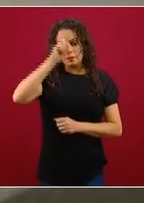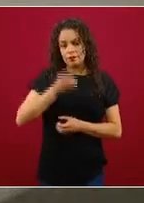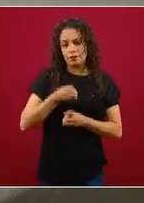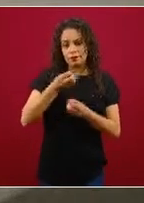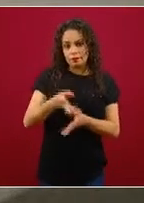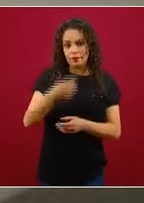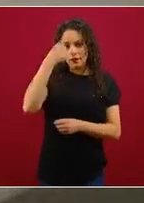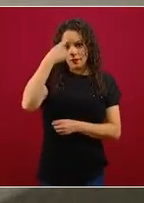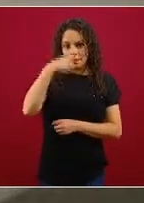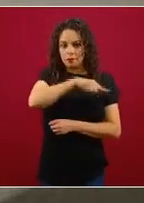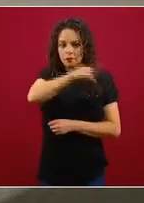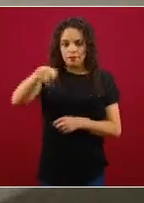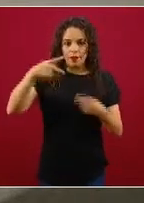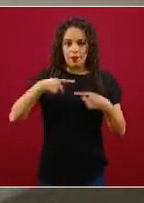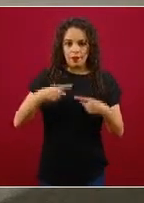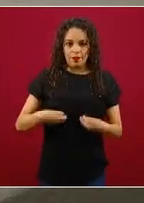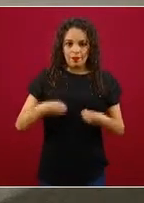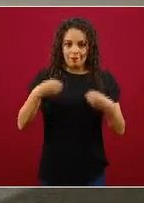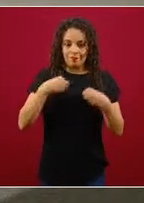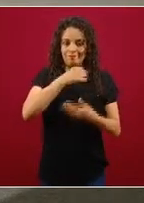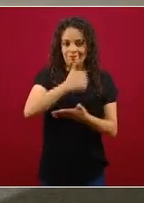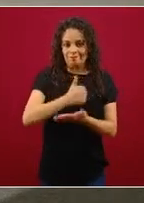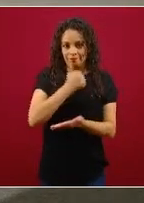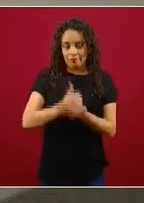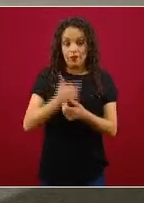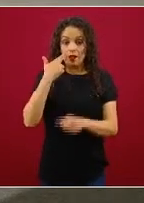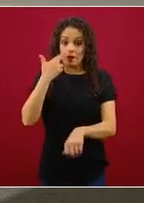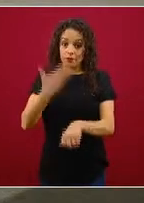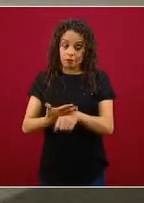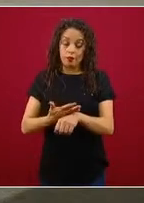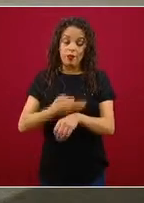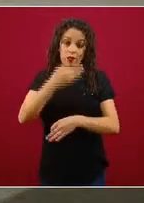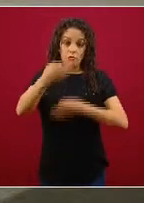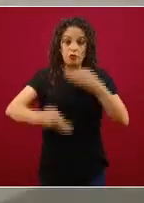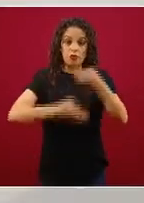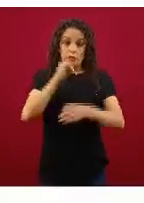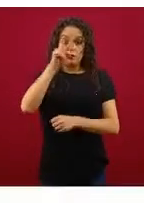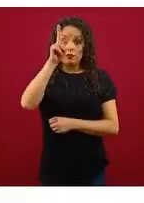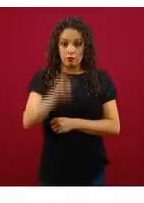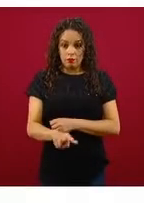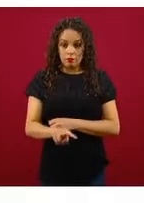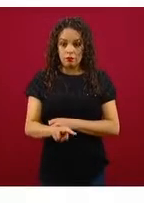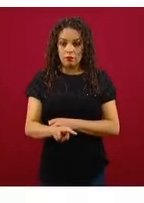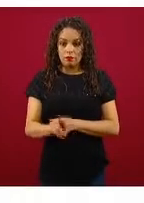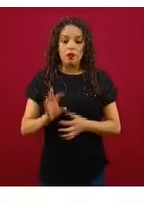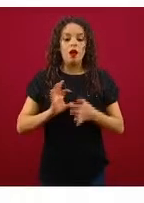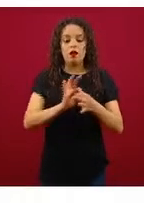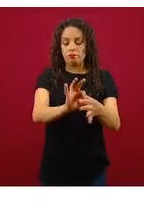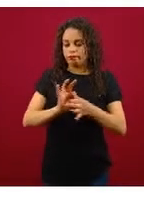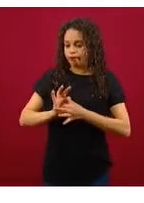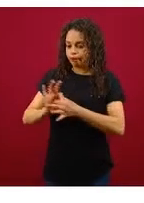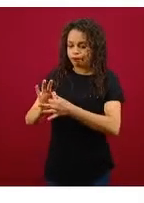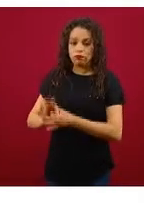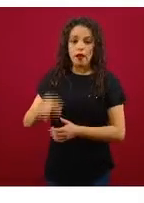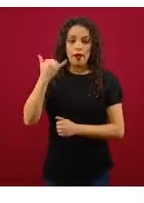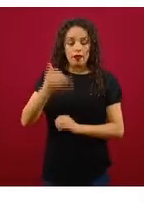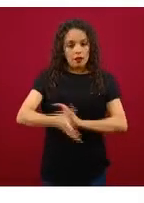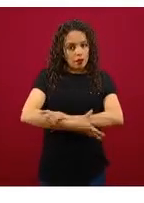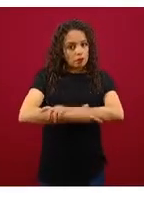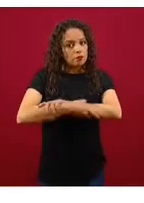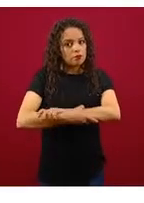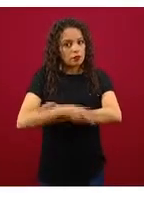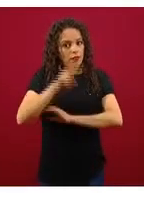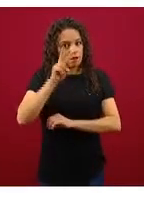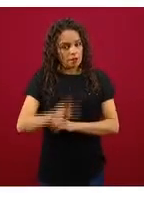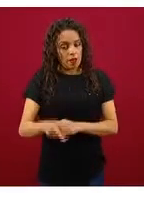ciudadanos, la responsabilidad de todos, una responsabilidad compartida, solidaria. Los